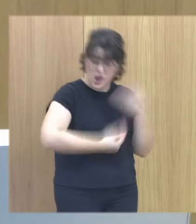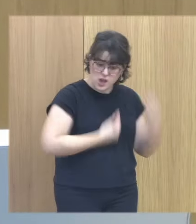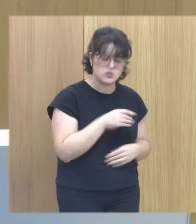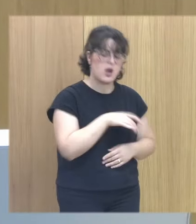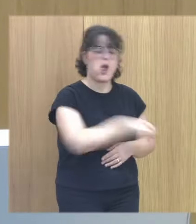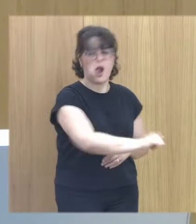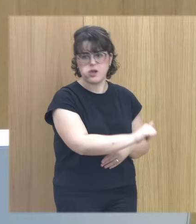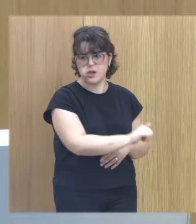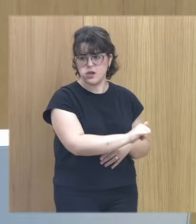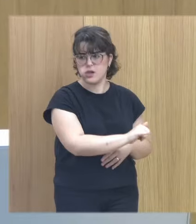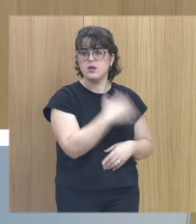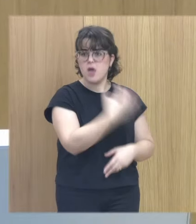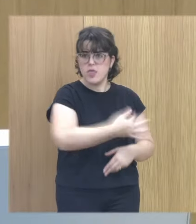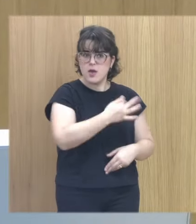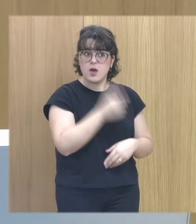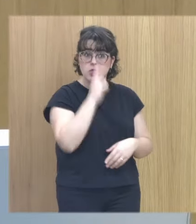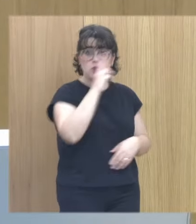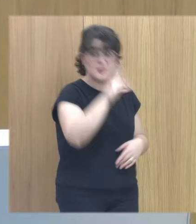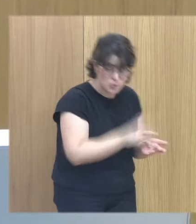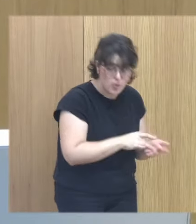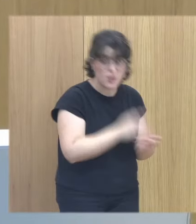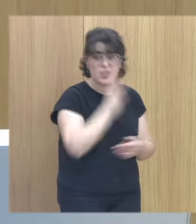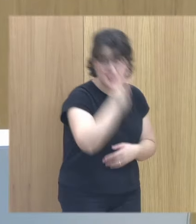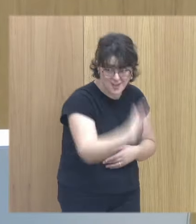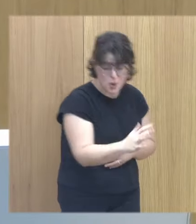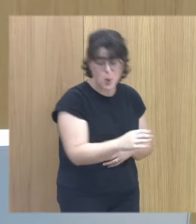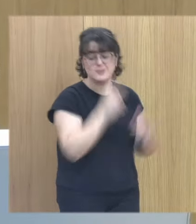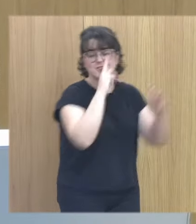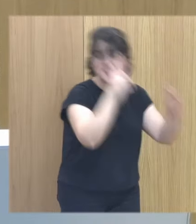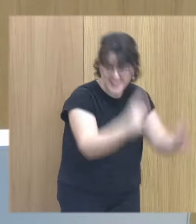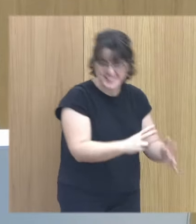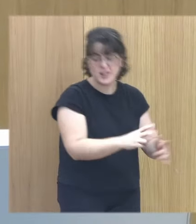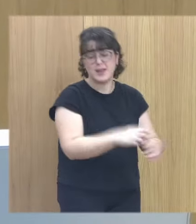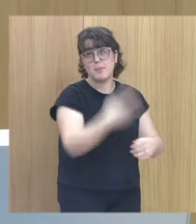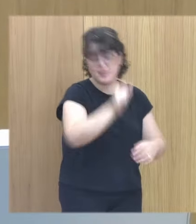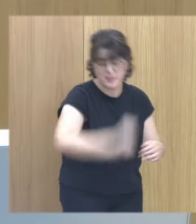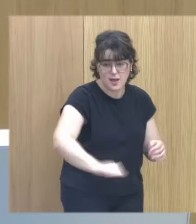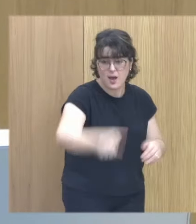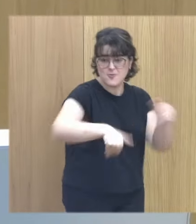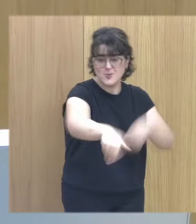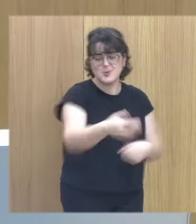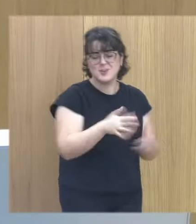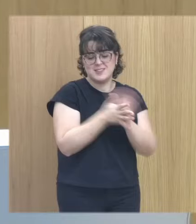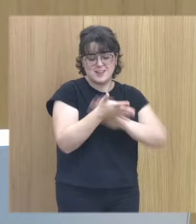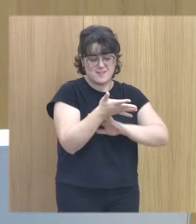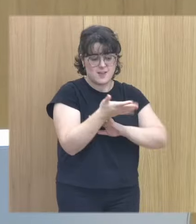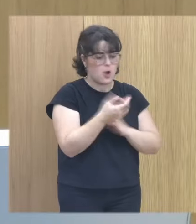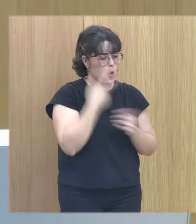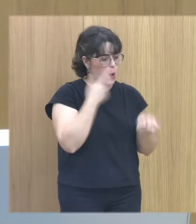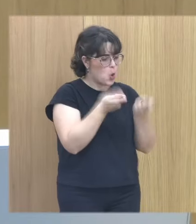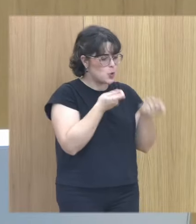y que le pasará dentro de dos años y dentro de cinco y dentro de siete y dentro de veinte únicamente cada vez lo manejará mejor